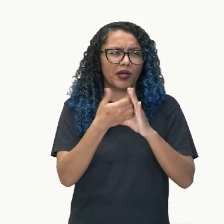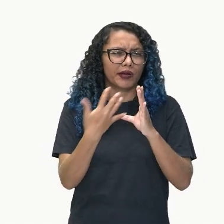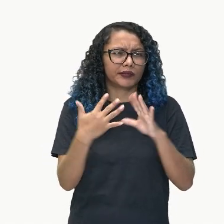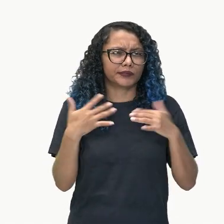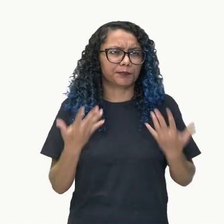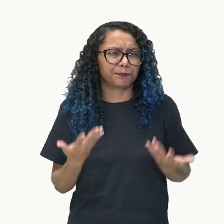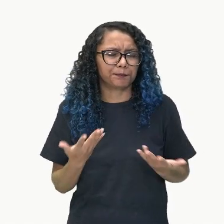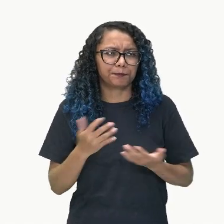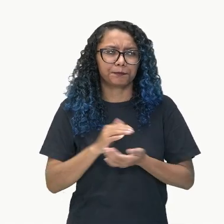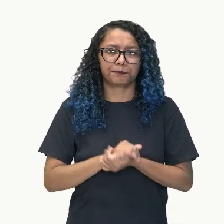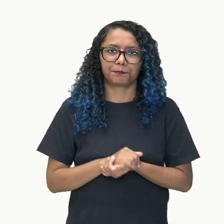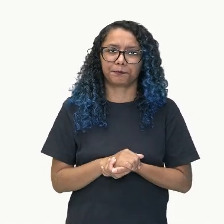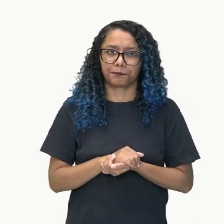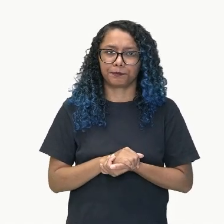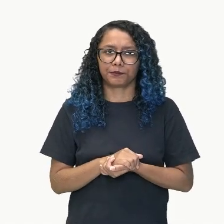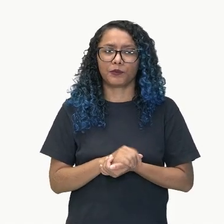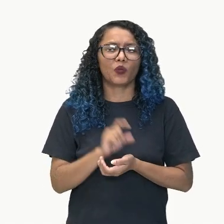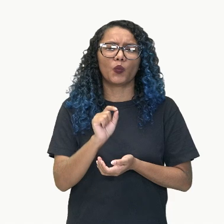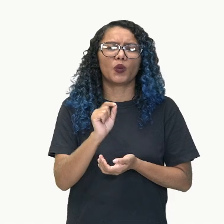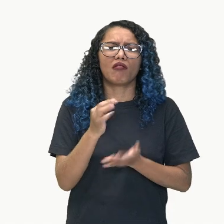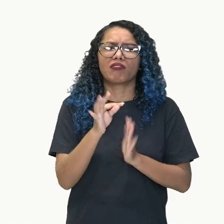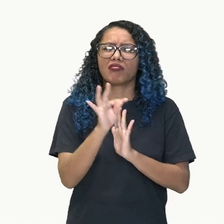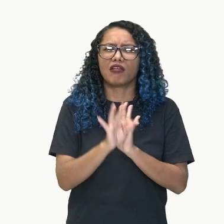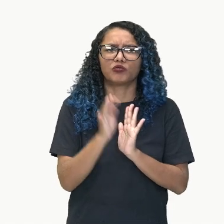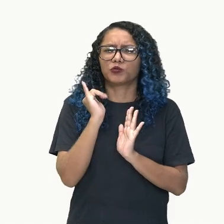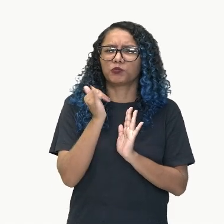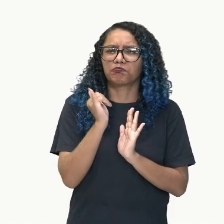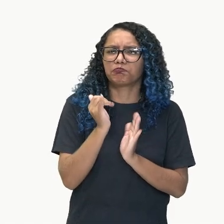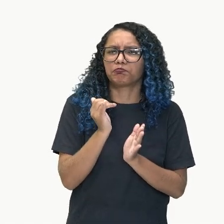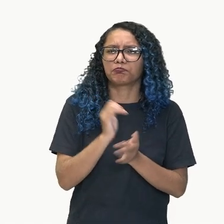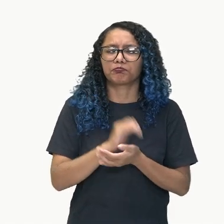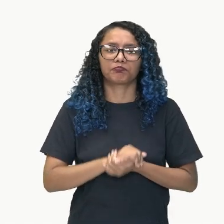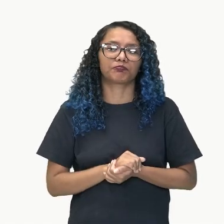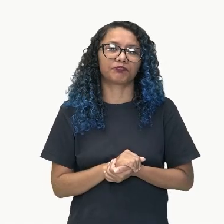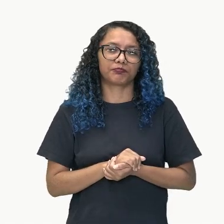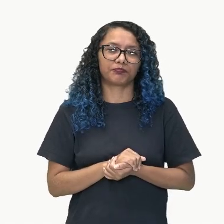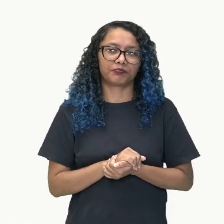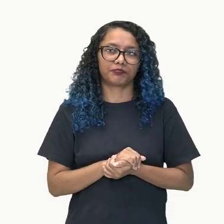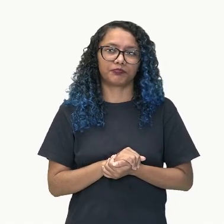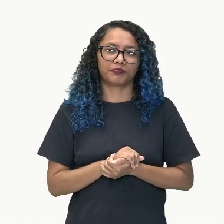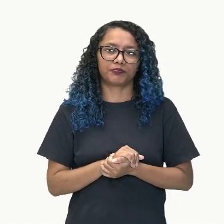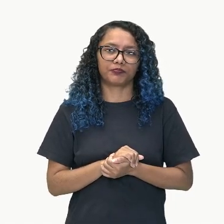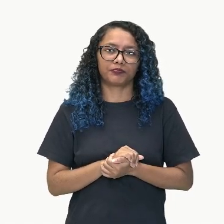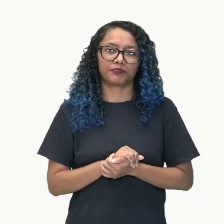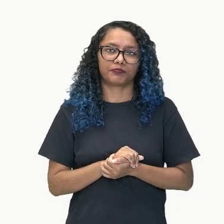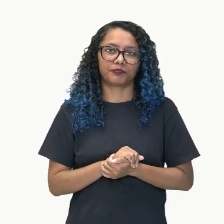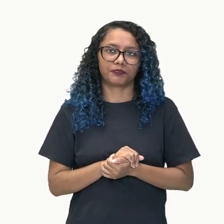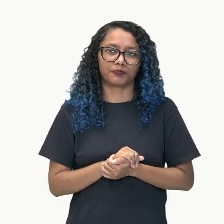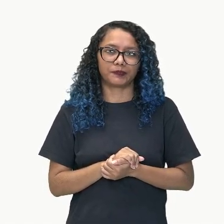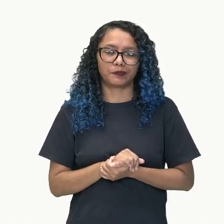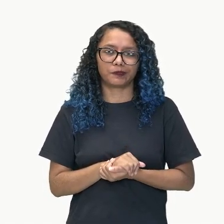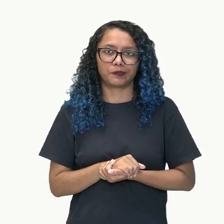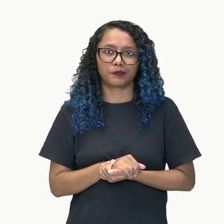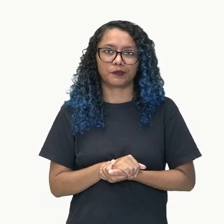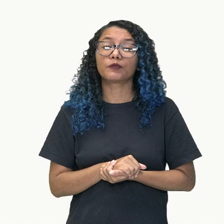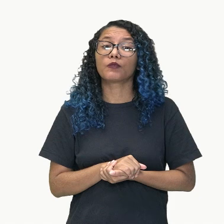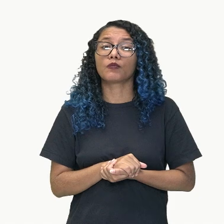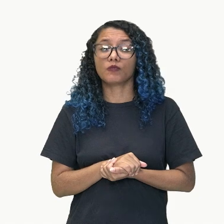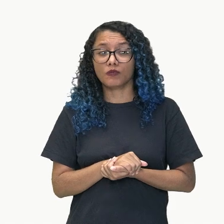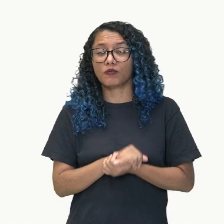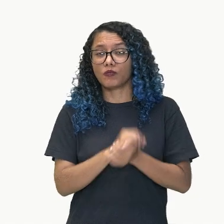Entonces, un texto narrativo es aquel texto que cuenta una